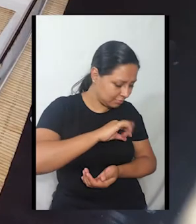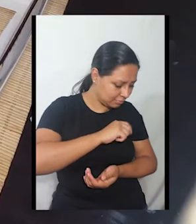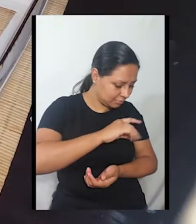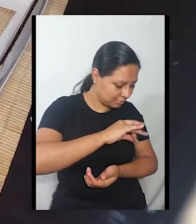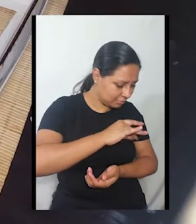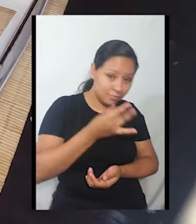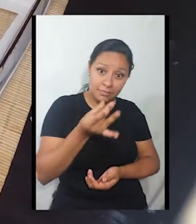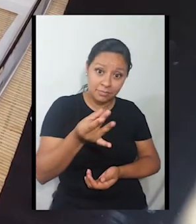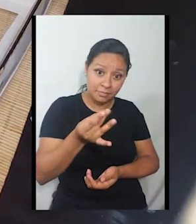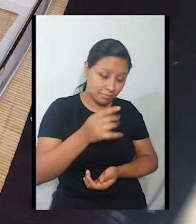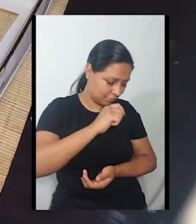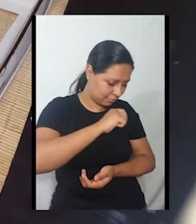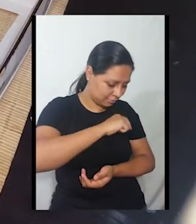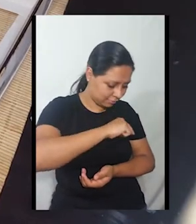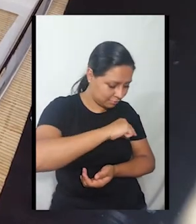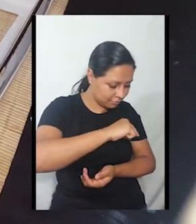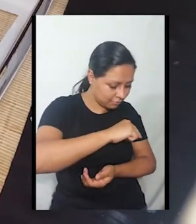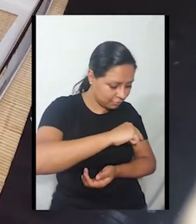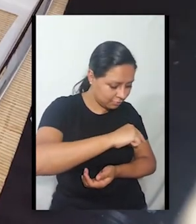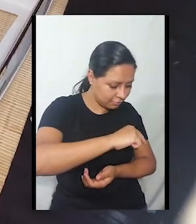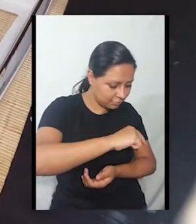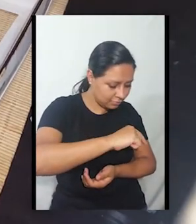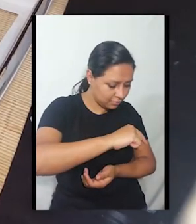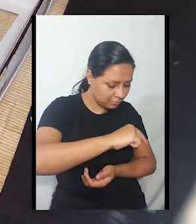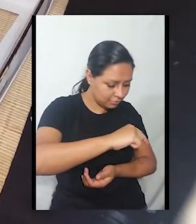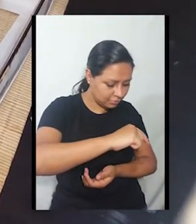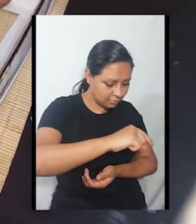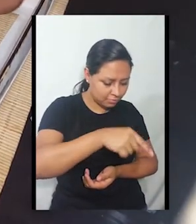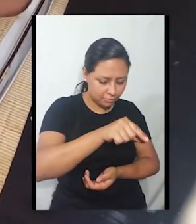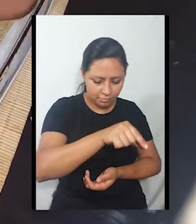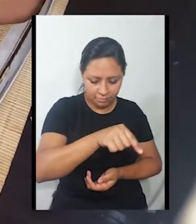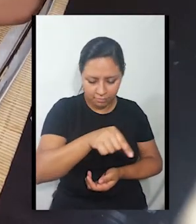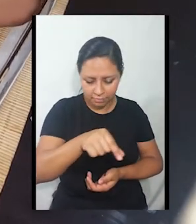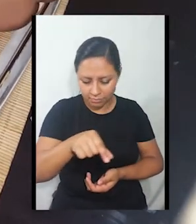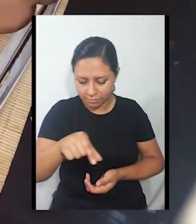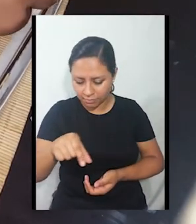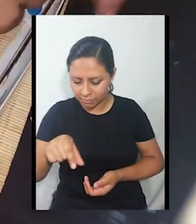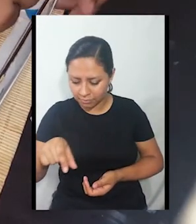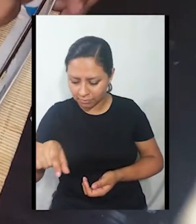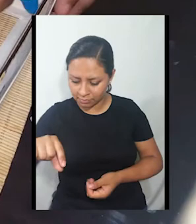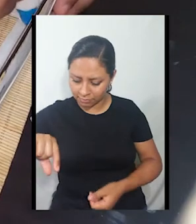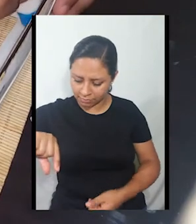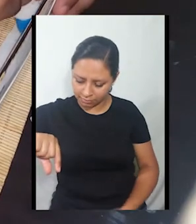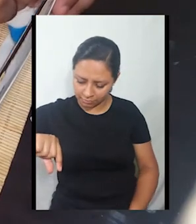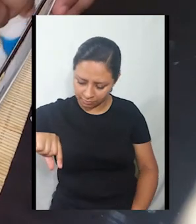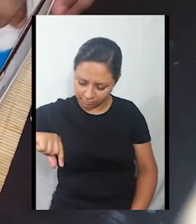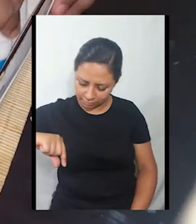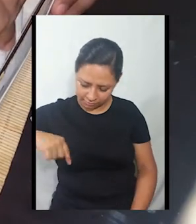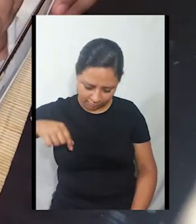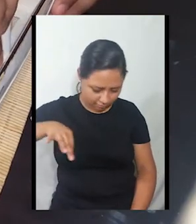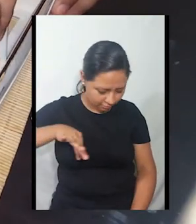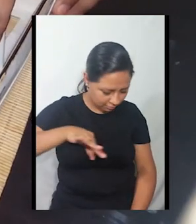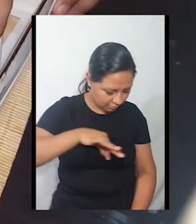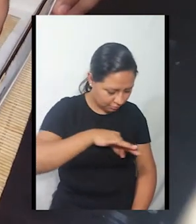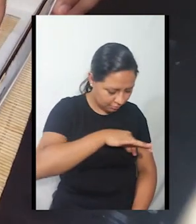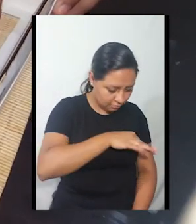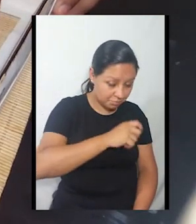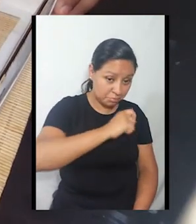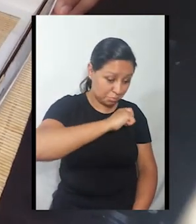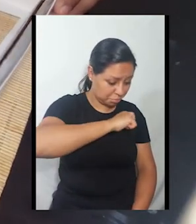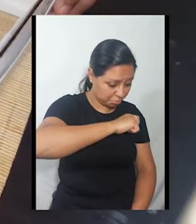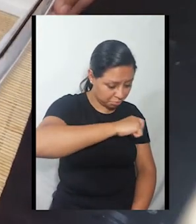los bordes que quedaron. Vamos a vertirlo